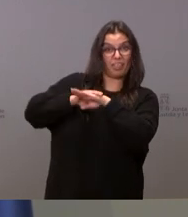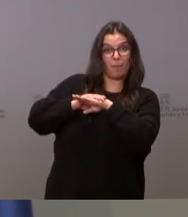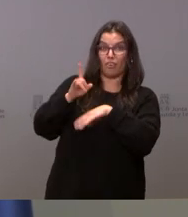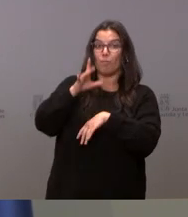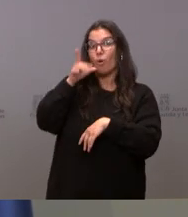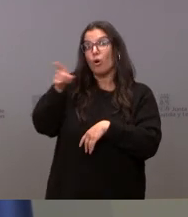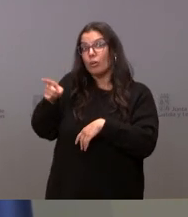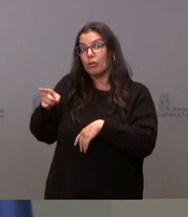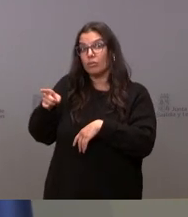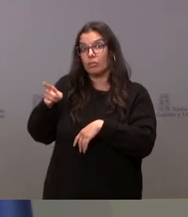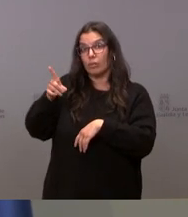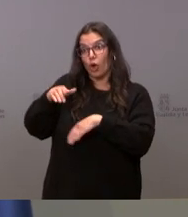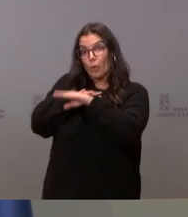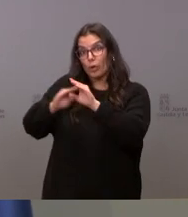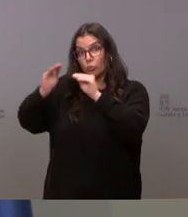condenados